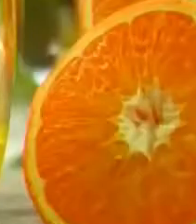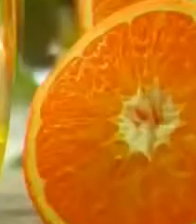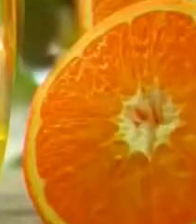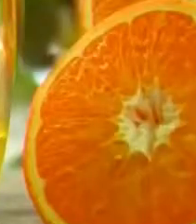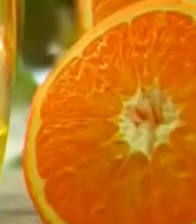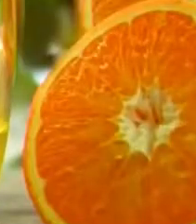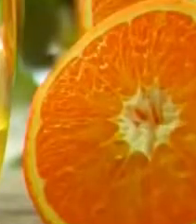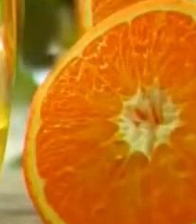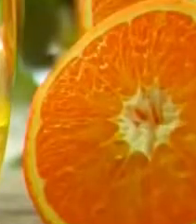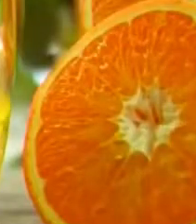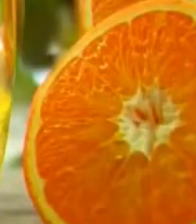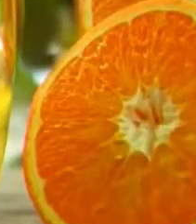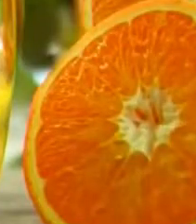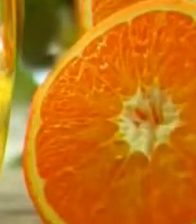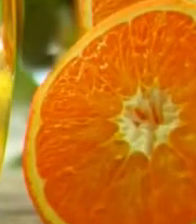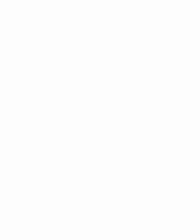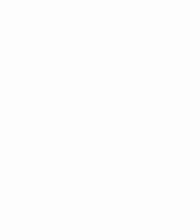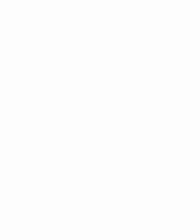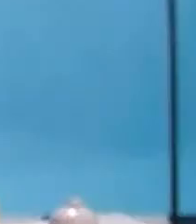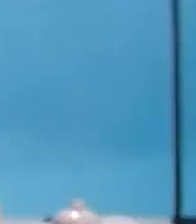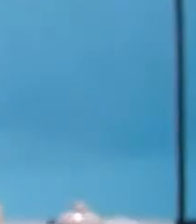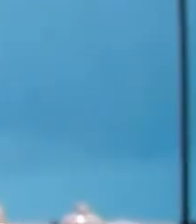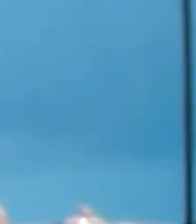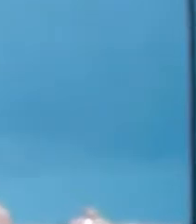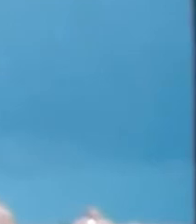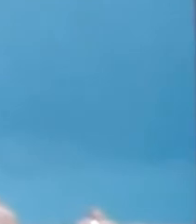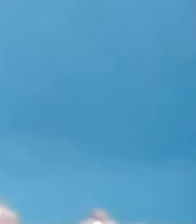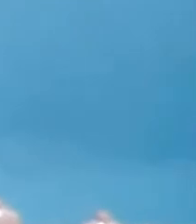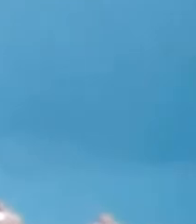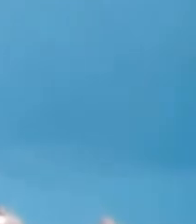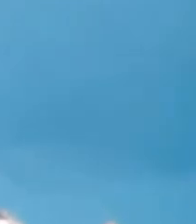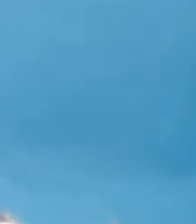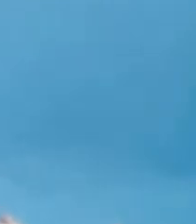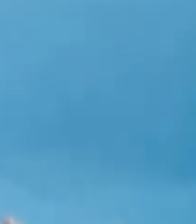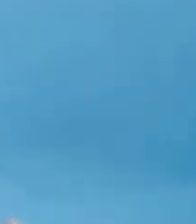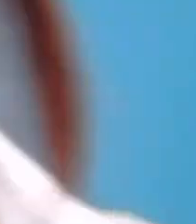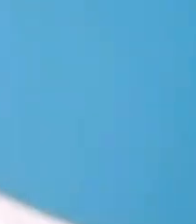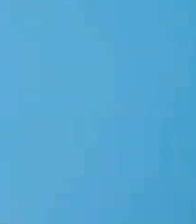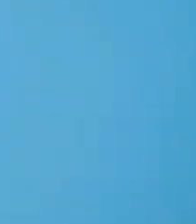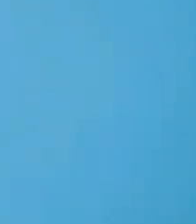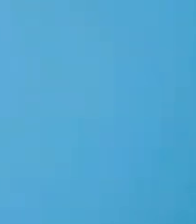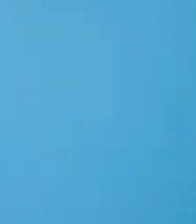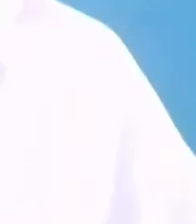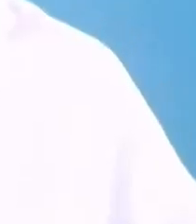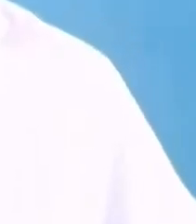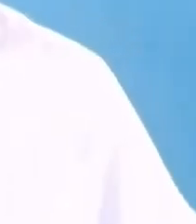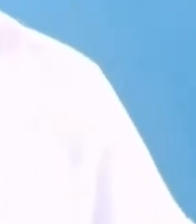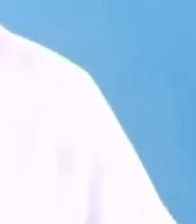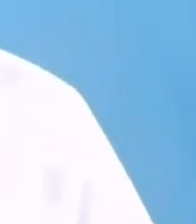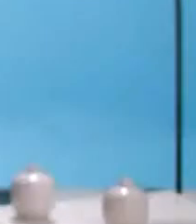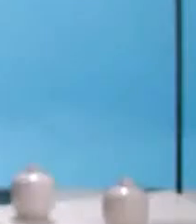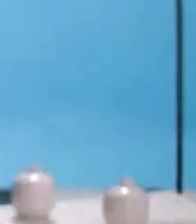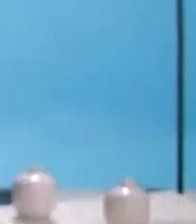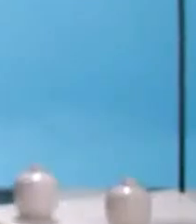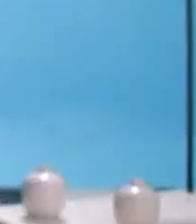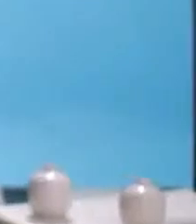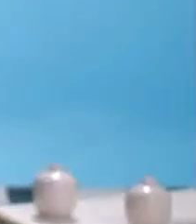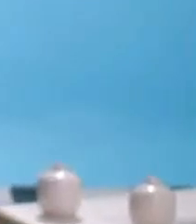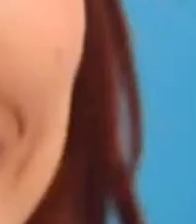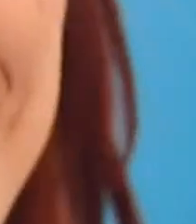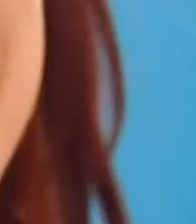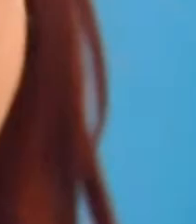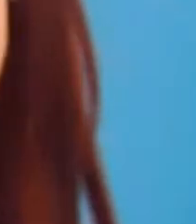Pulp. Pulp Naranja, el sabor del desayuno. A los peruanos nos encanta sonreír con el corazón. Pero esa sonrisa hay que